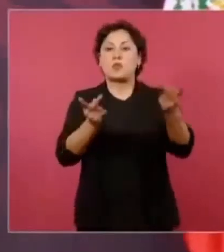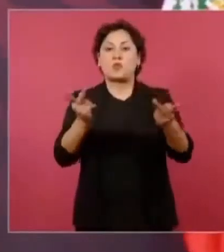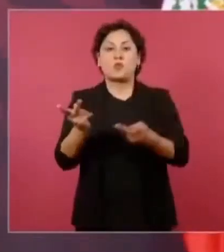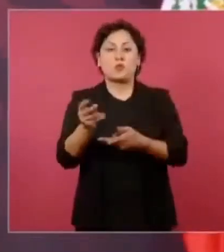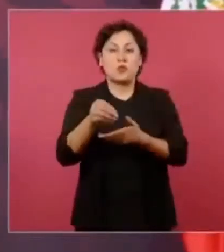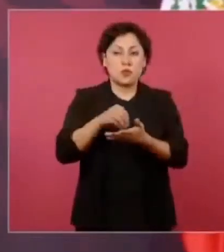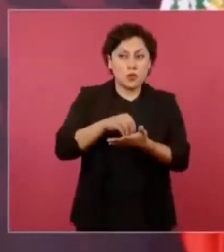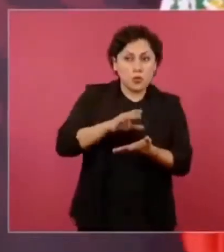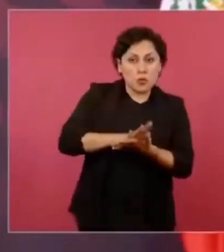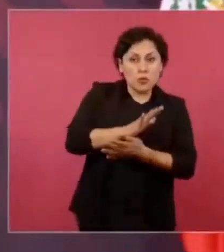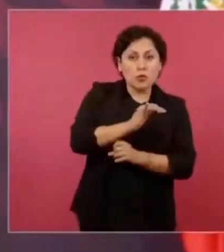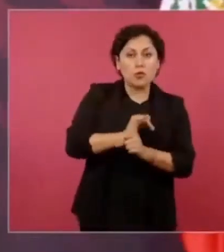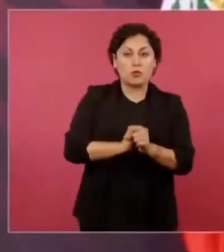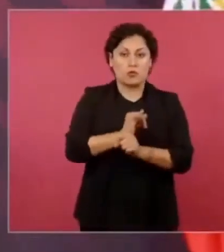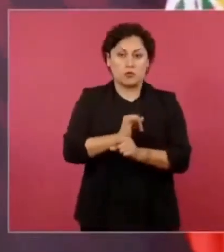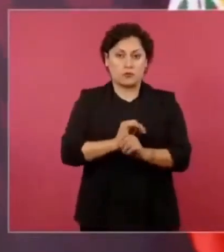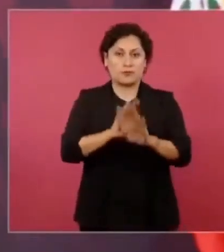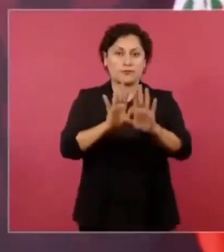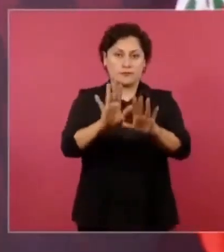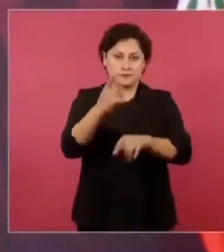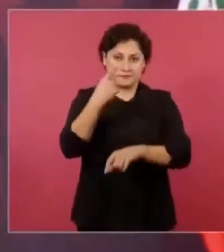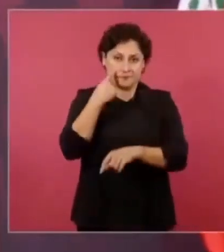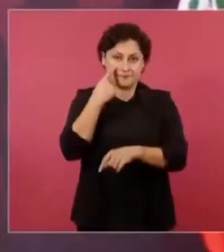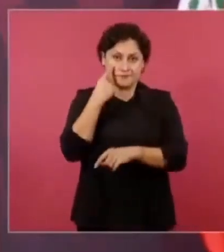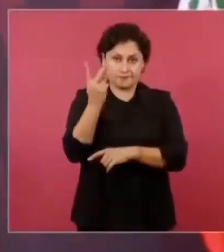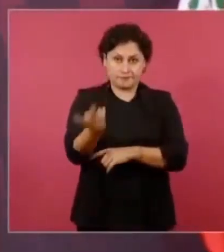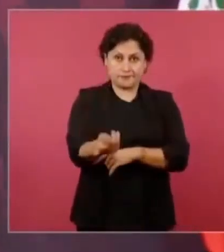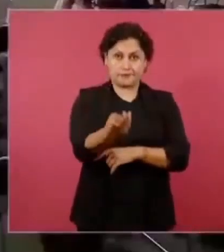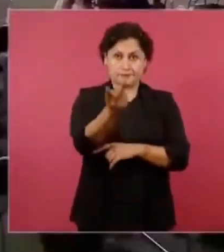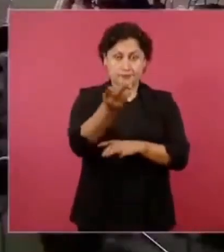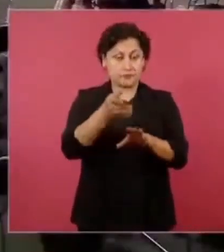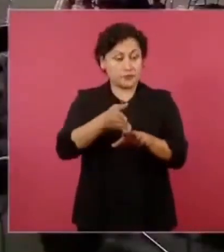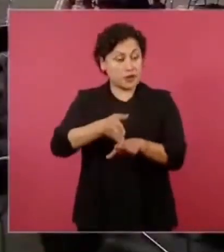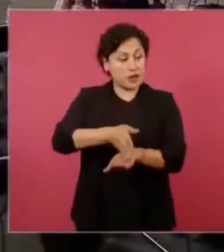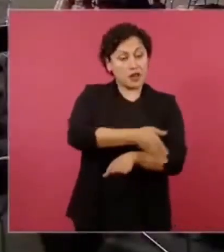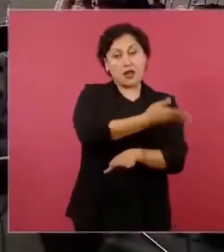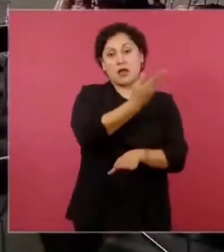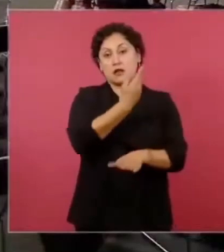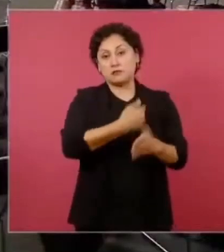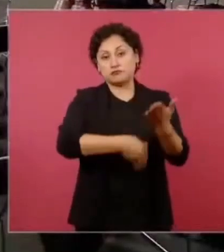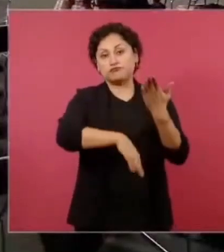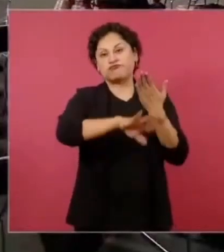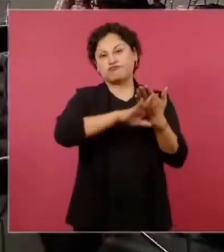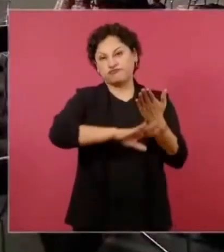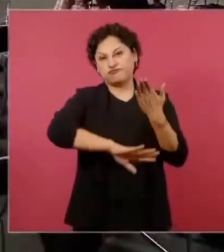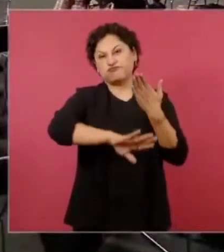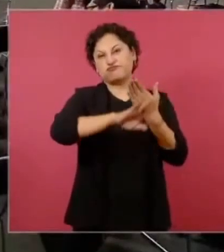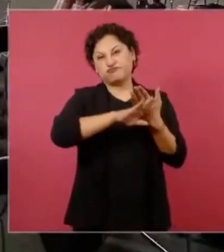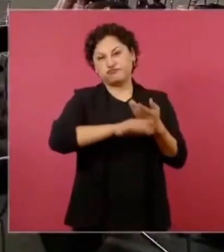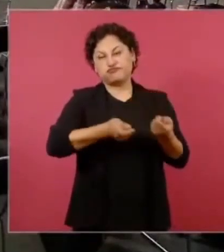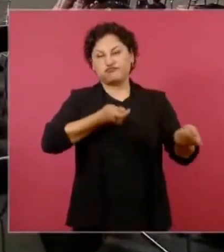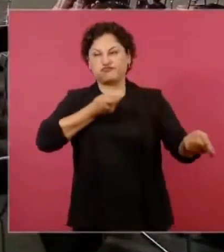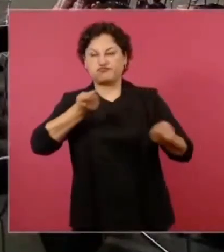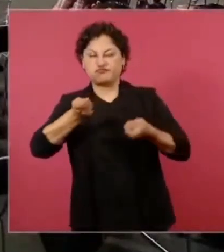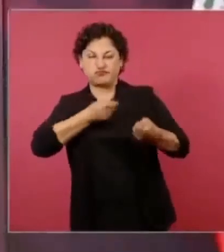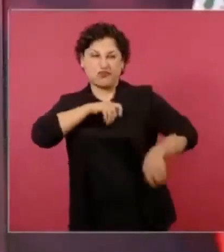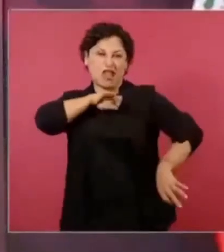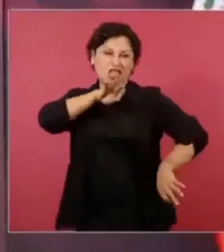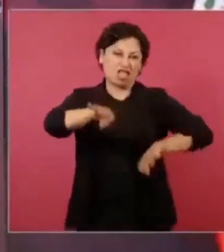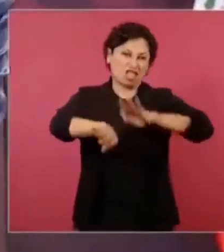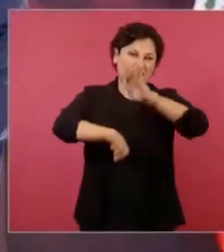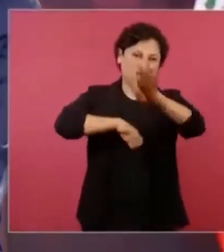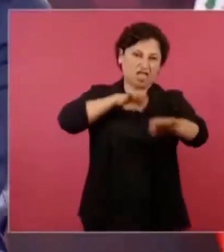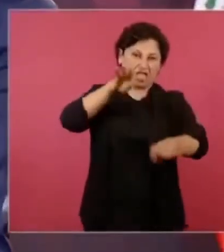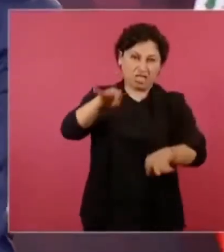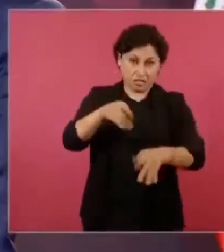¿Funciona la guerra sucia?, son